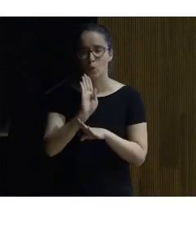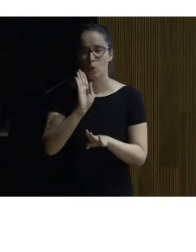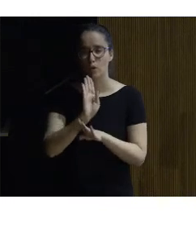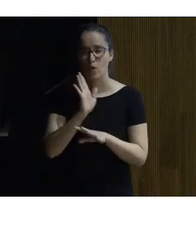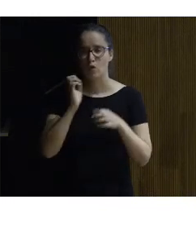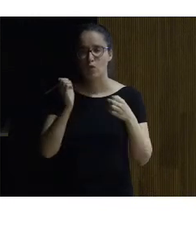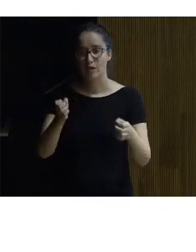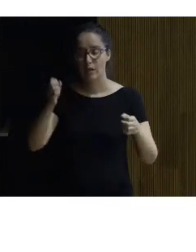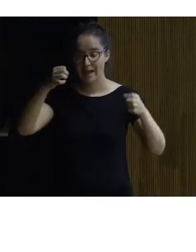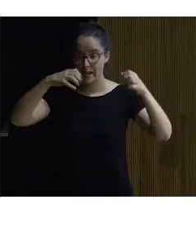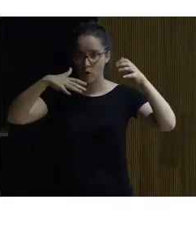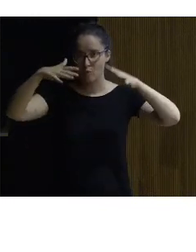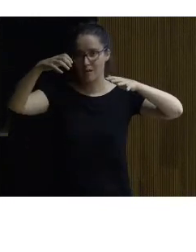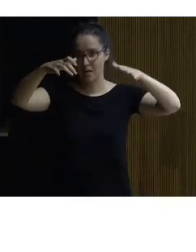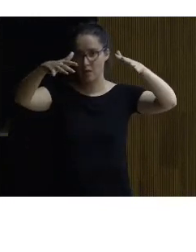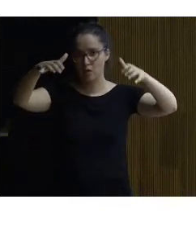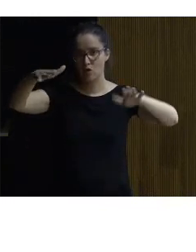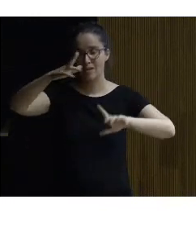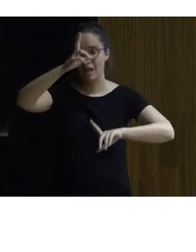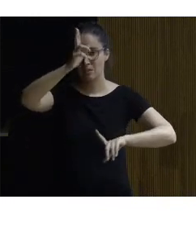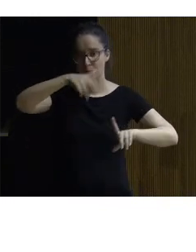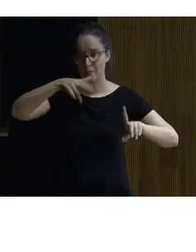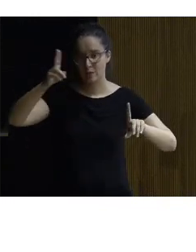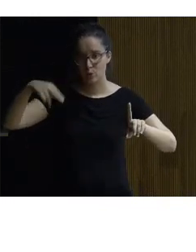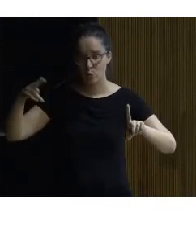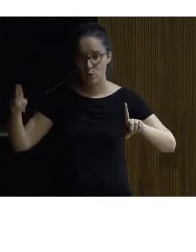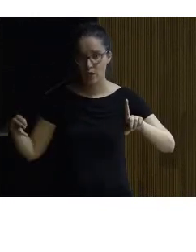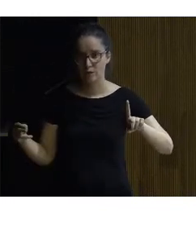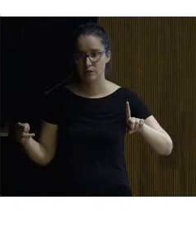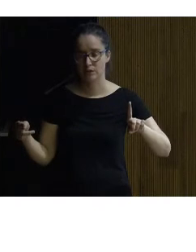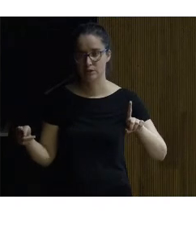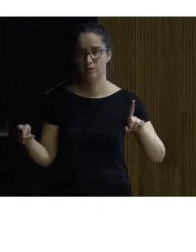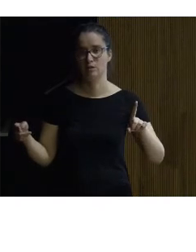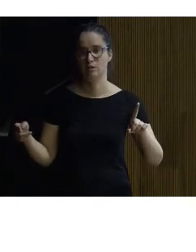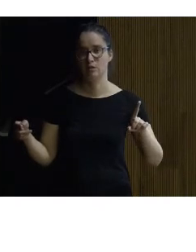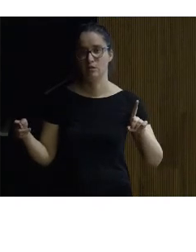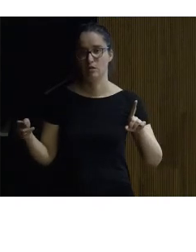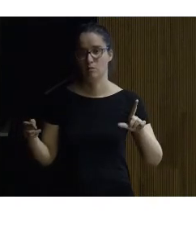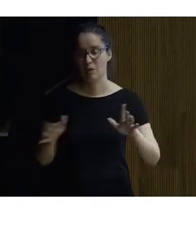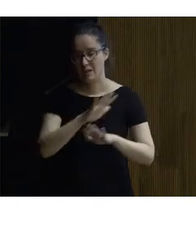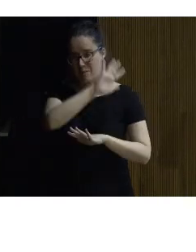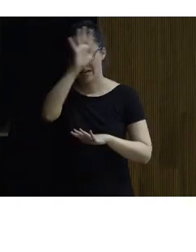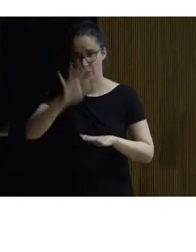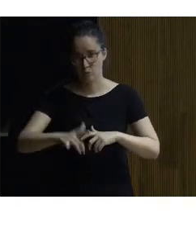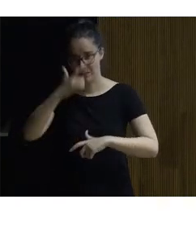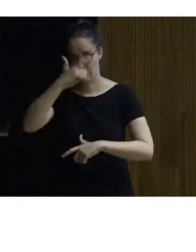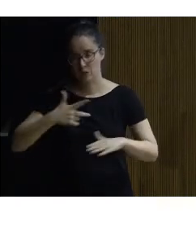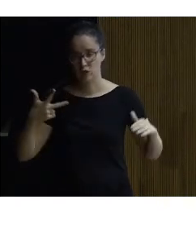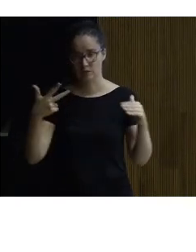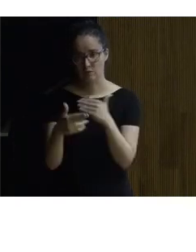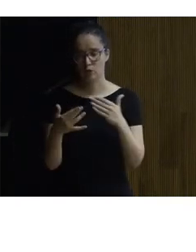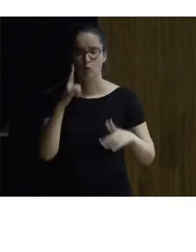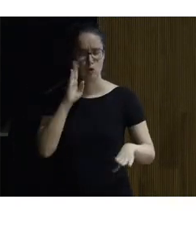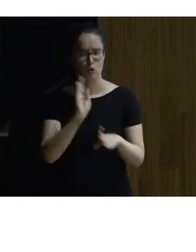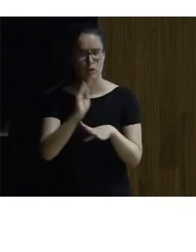propia iluminación de las pinturas no estuviera invadida por las sombras de las personas por lo tanto se hacen